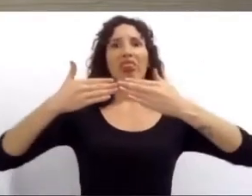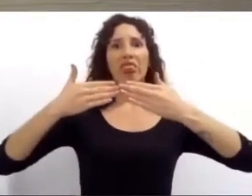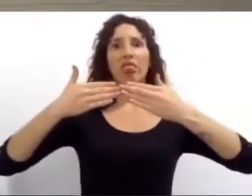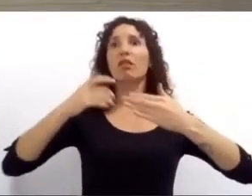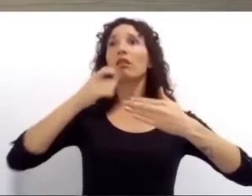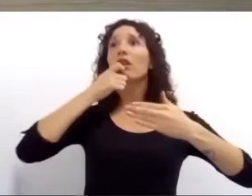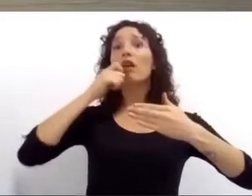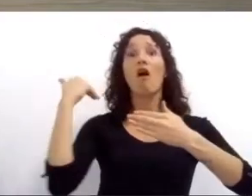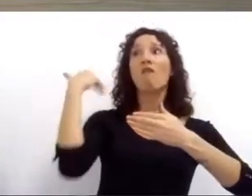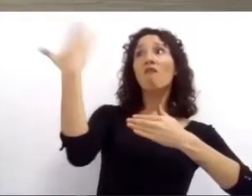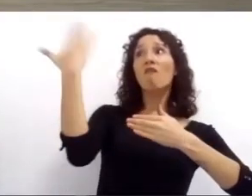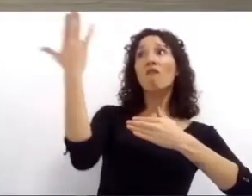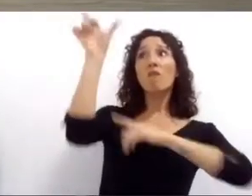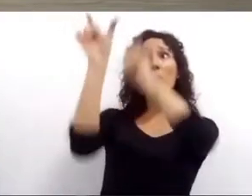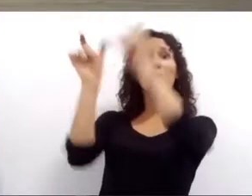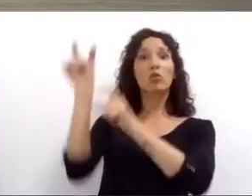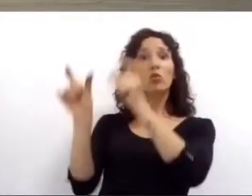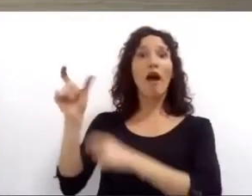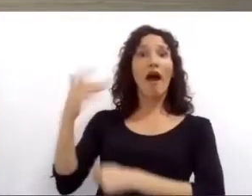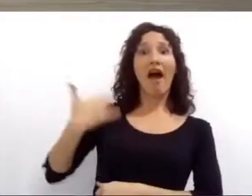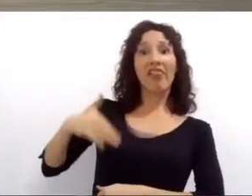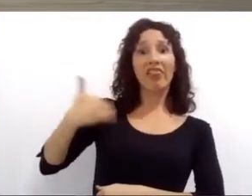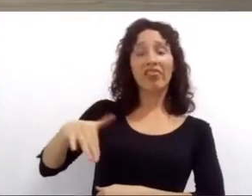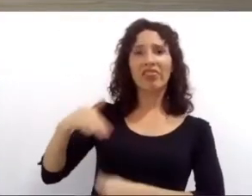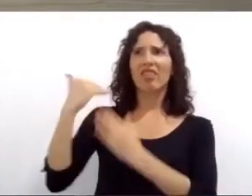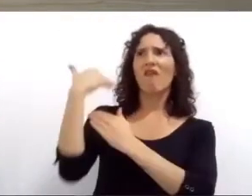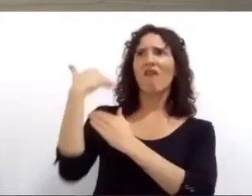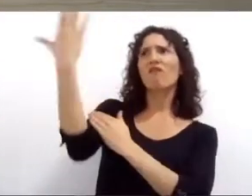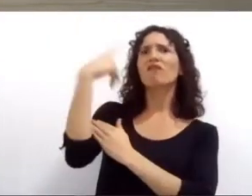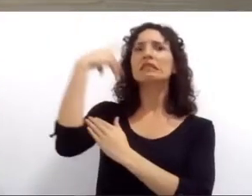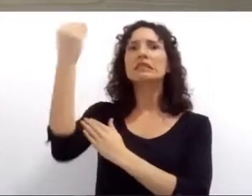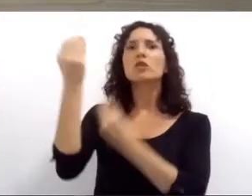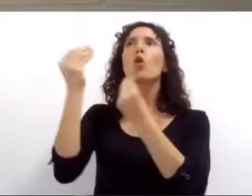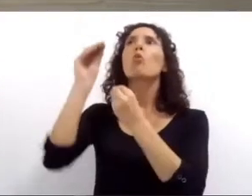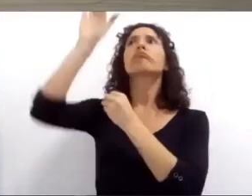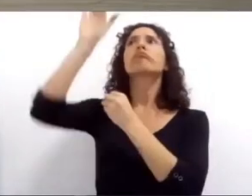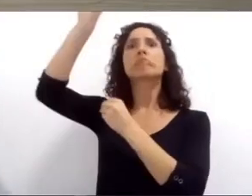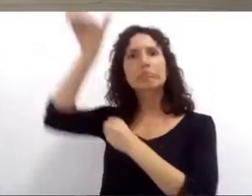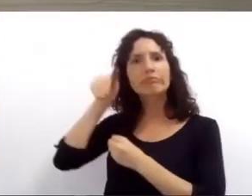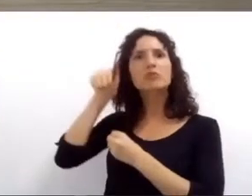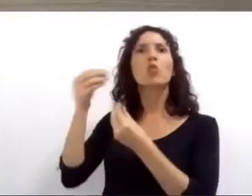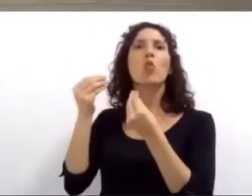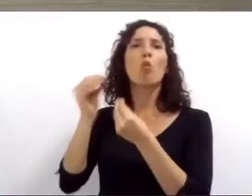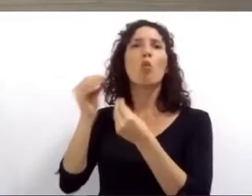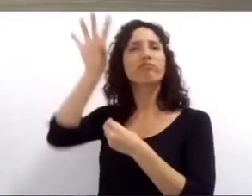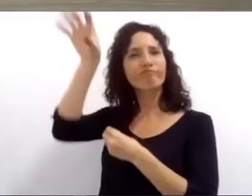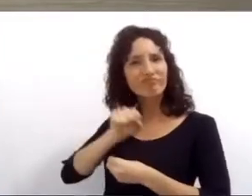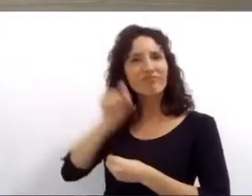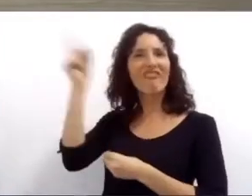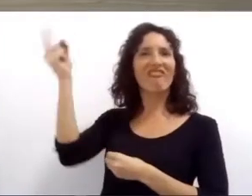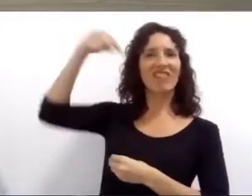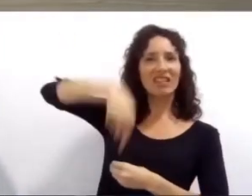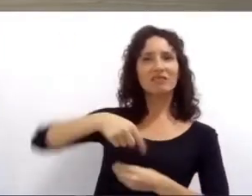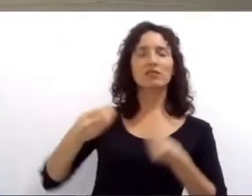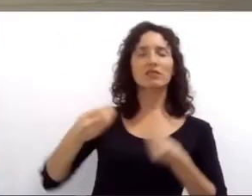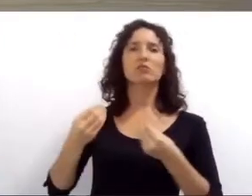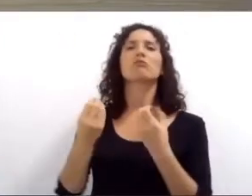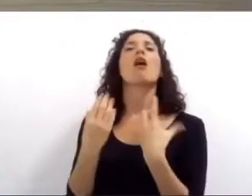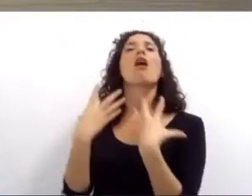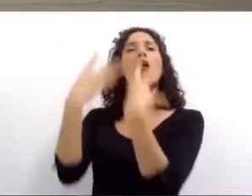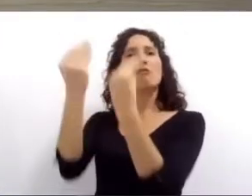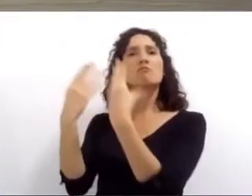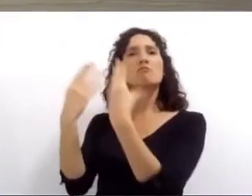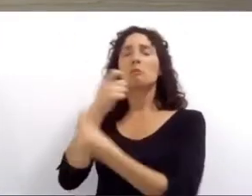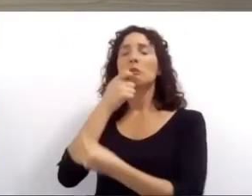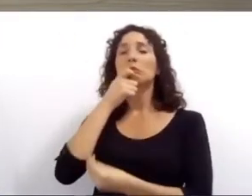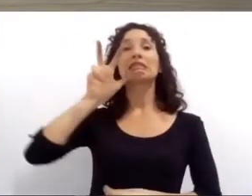Sabíamos de la angustia de estar lejos de casa en un momento tan difícil. Asistimos de forma personalizada a más de 3.000 rosarinos